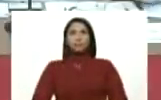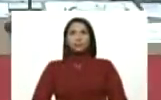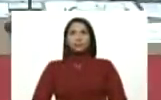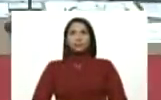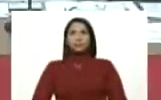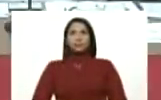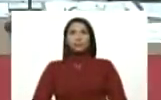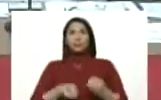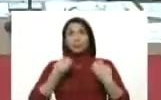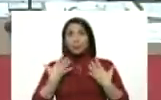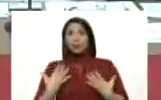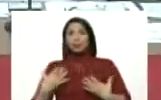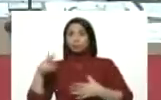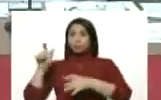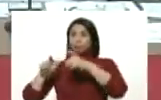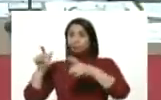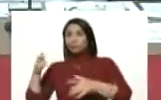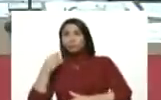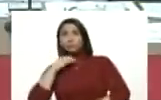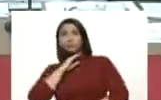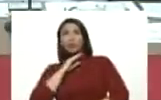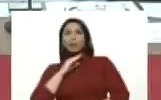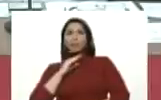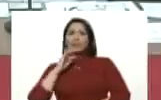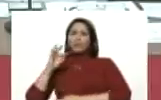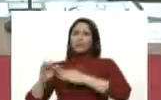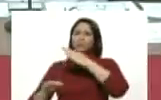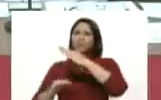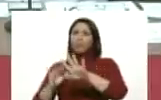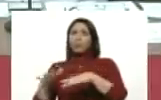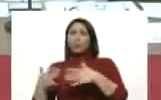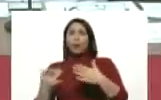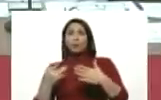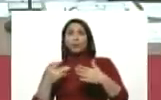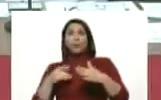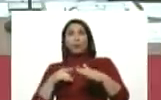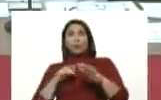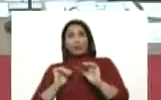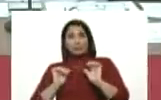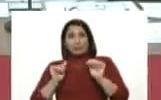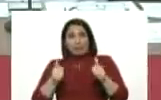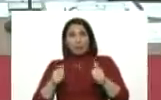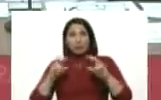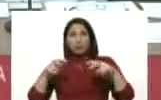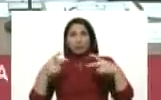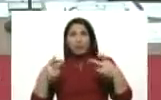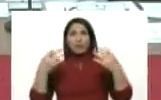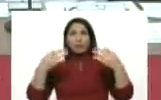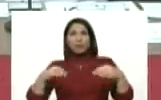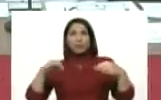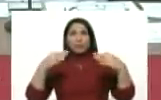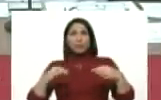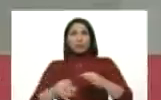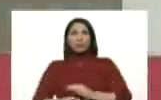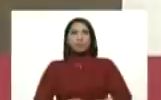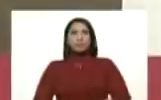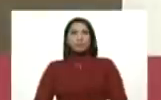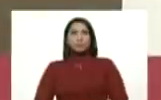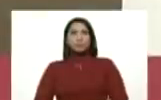Bueno, esos casos... Cuando entremos a la nueva normalidad...